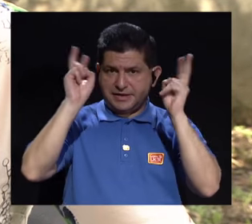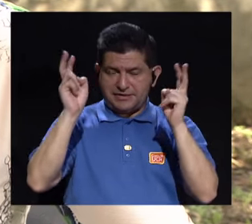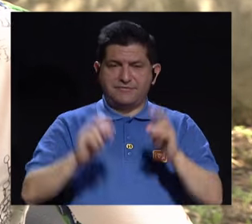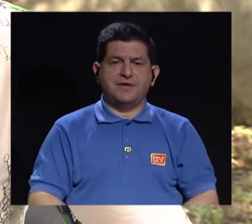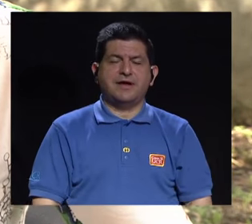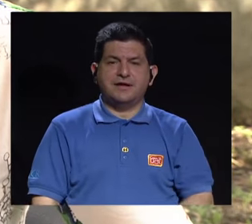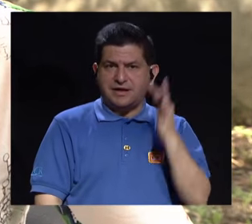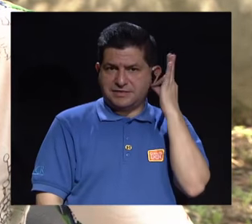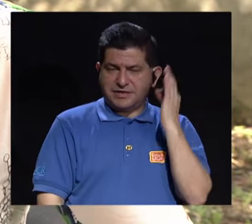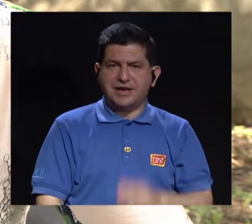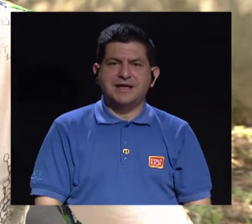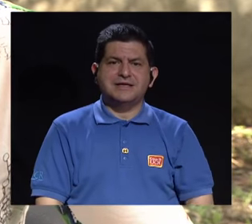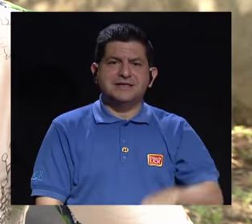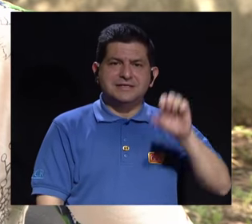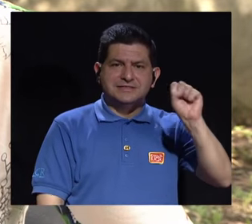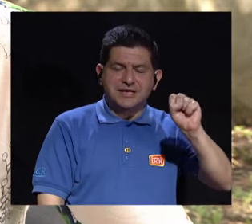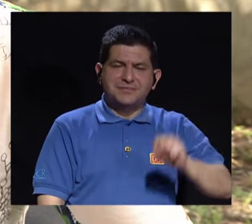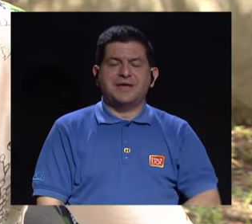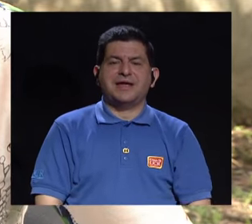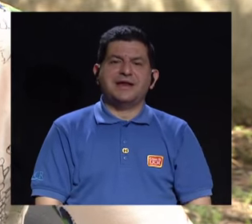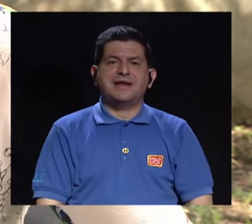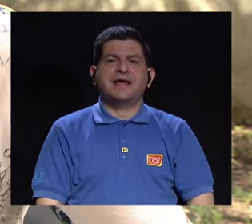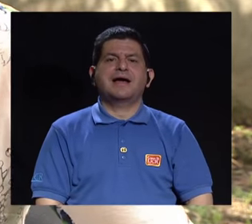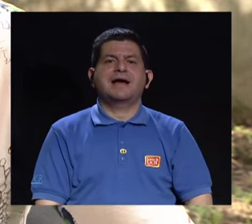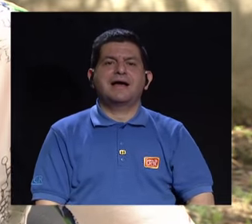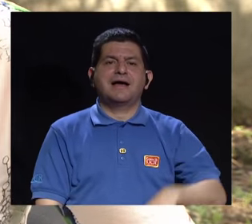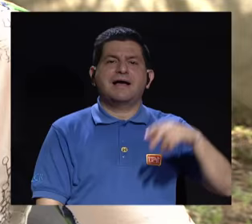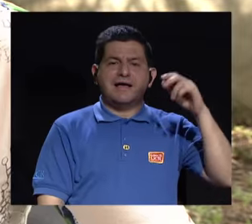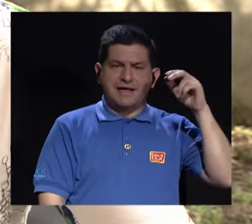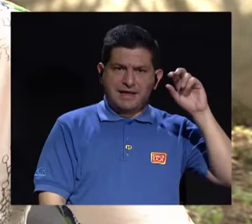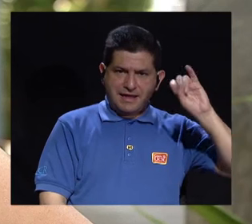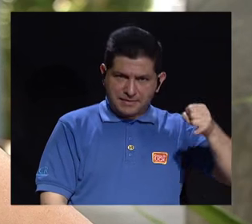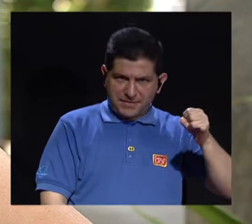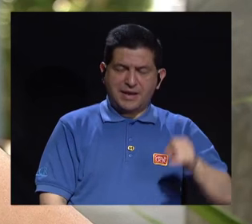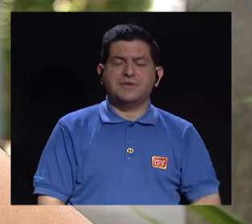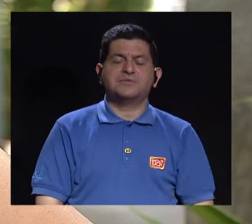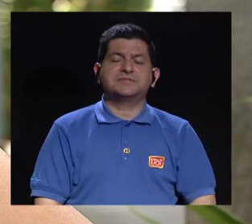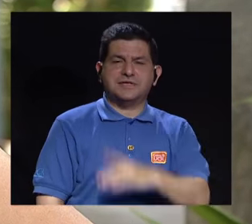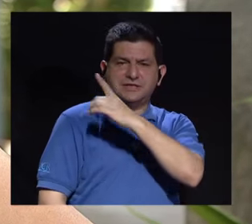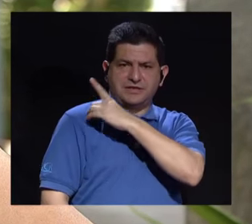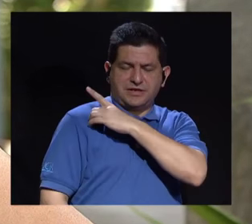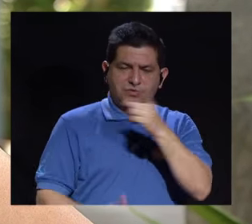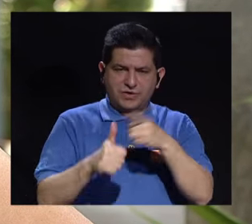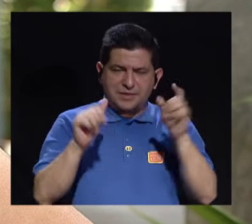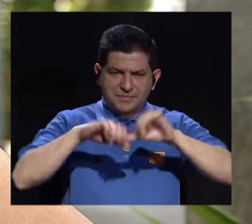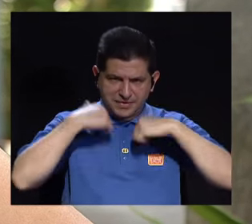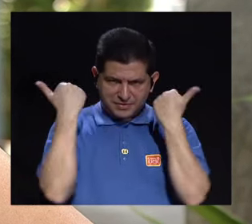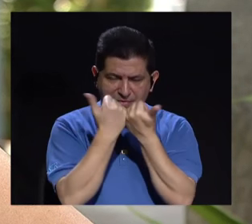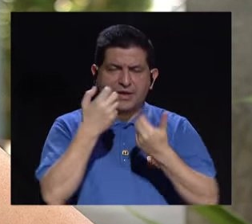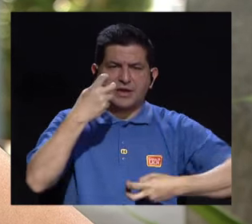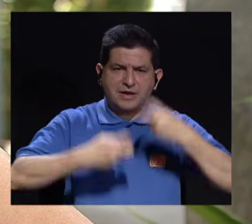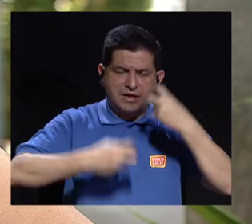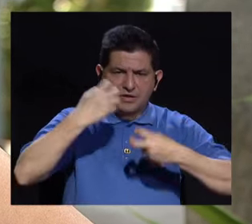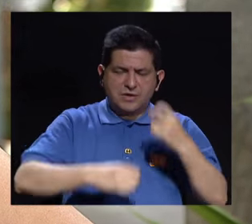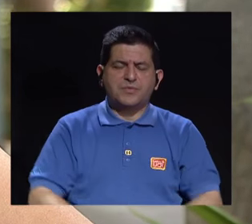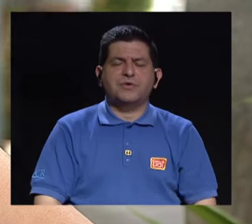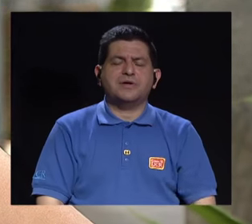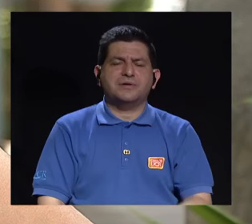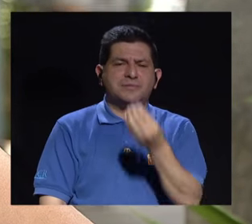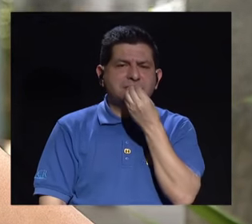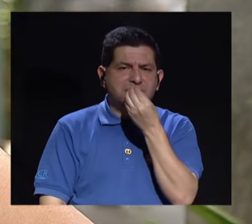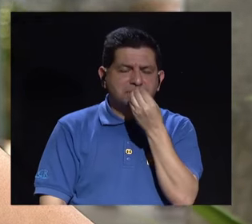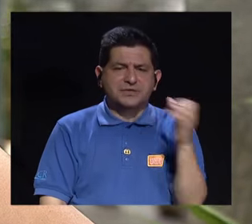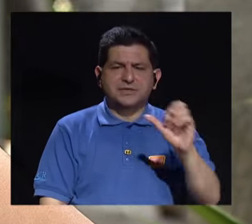hablarnos de este tema, a la señora Silvina Jimpelewicz. Ella es directora y promotora de la primera Asociación de Desórdenes